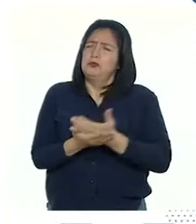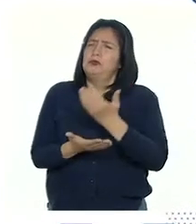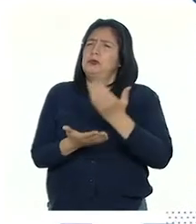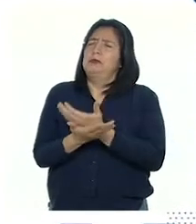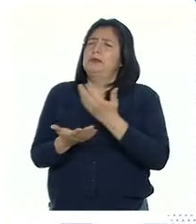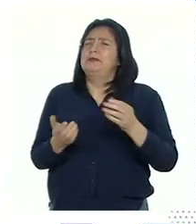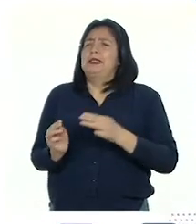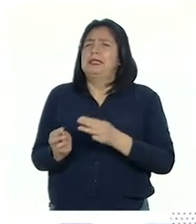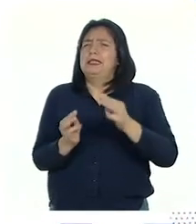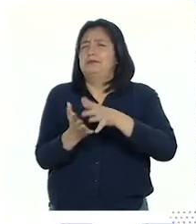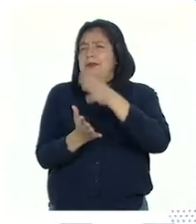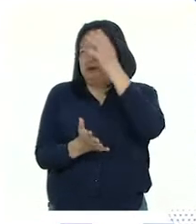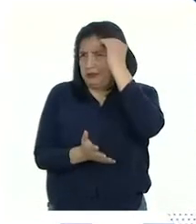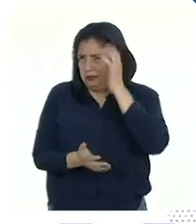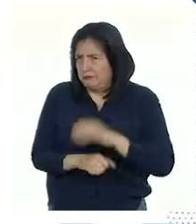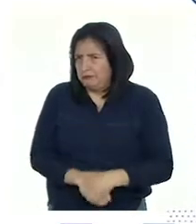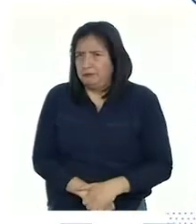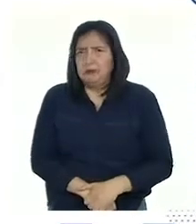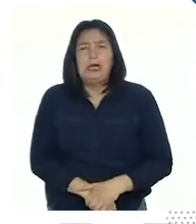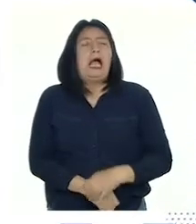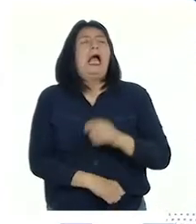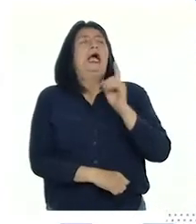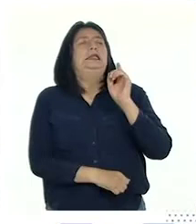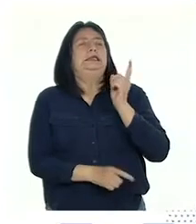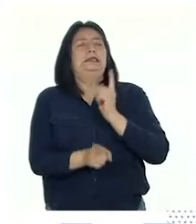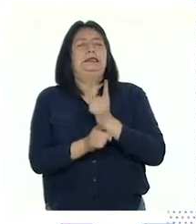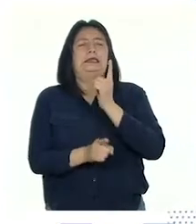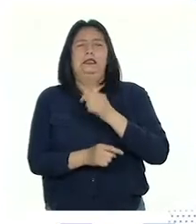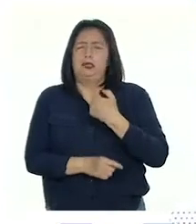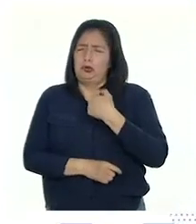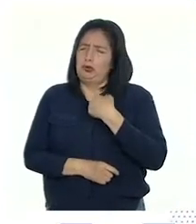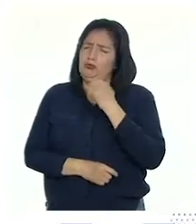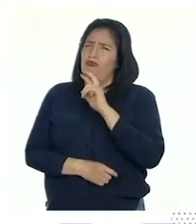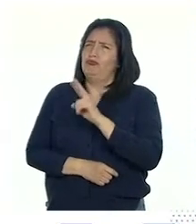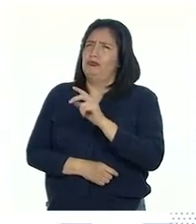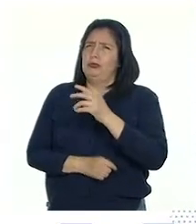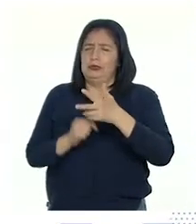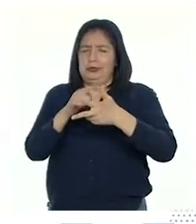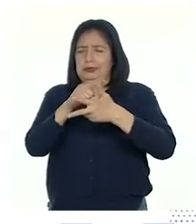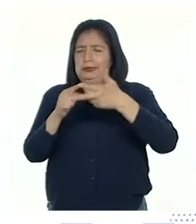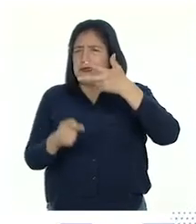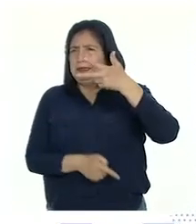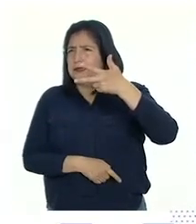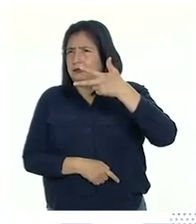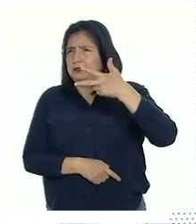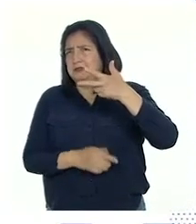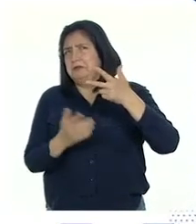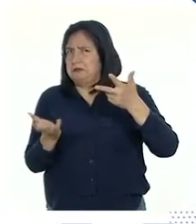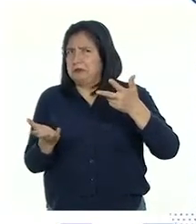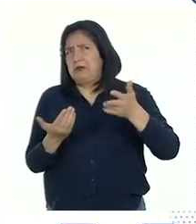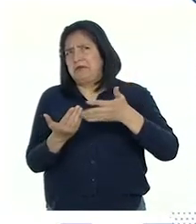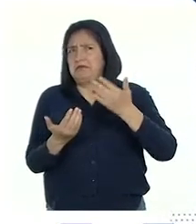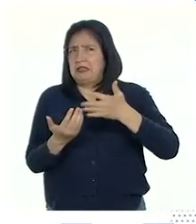formas de aprender. Ya. Me he dado cuenta de que las tres primeras preguntas parecen más sencillas de responder,